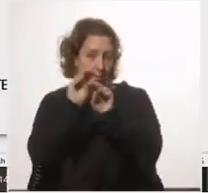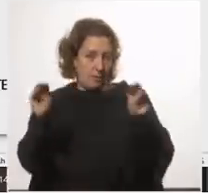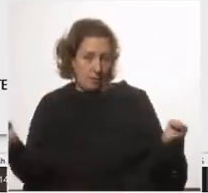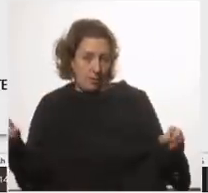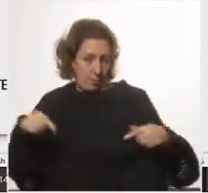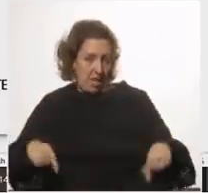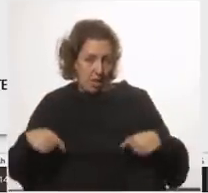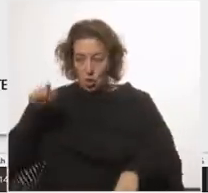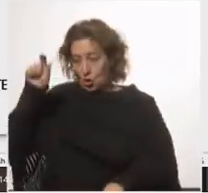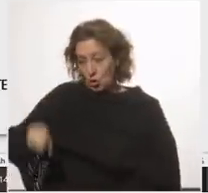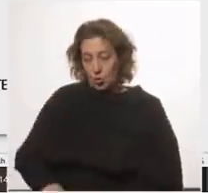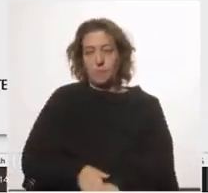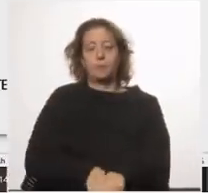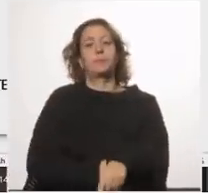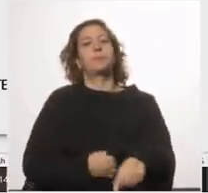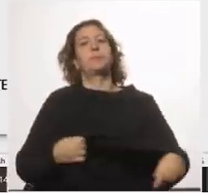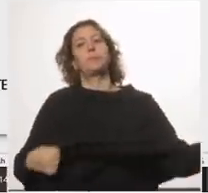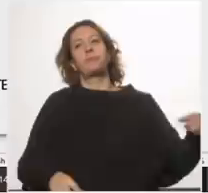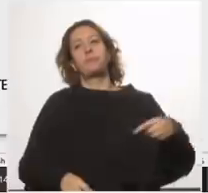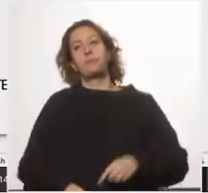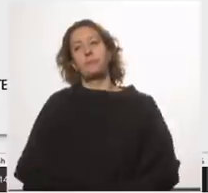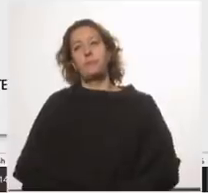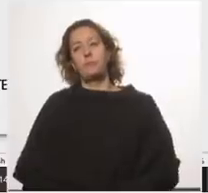ministros respectivos cuando comparecieron con la ley de presupuestos.